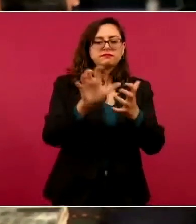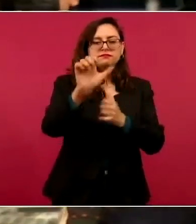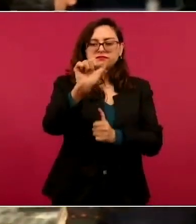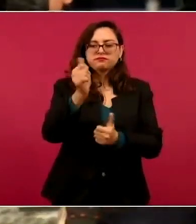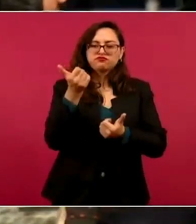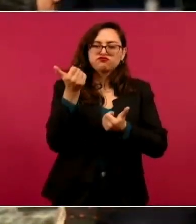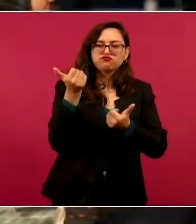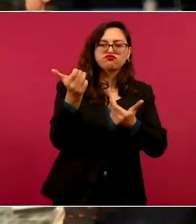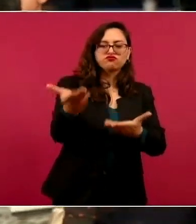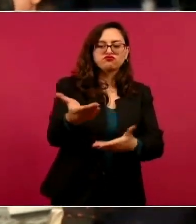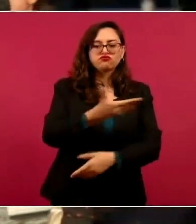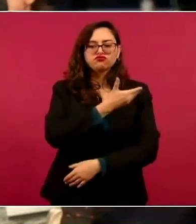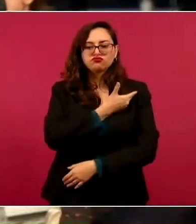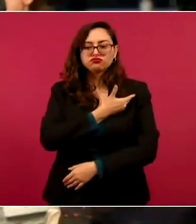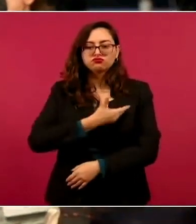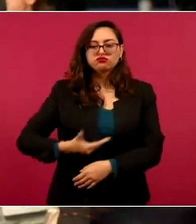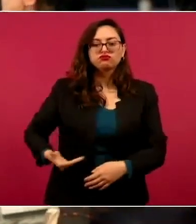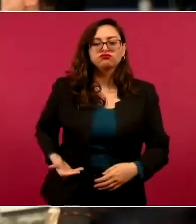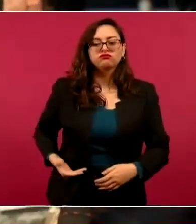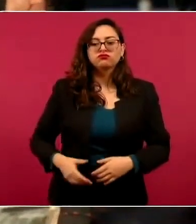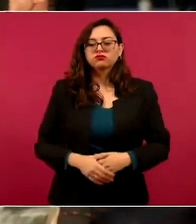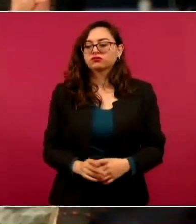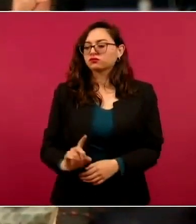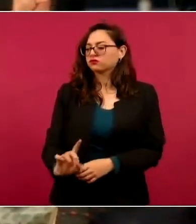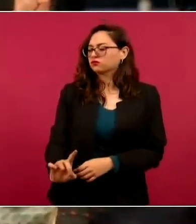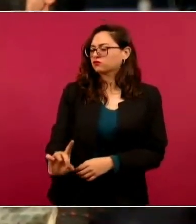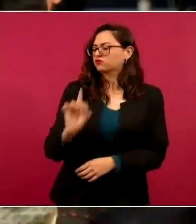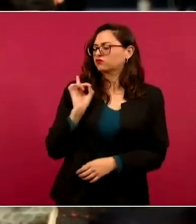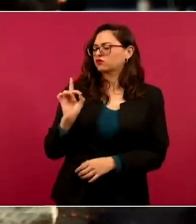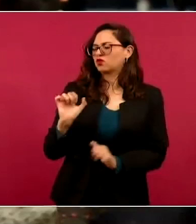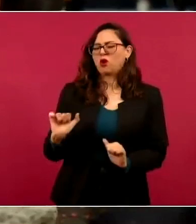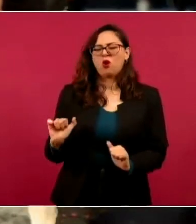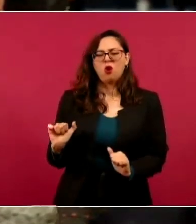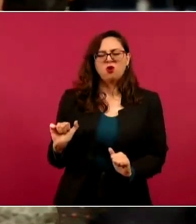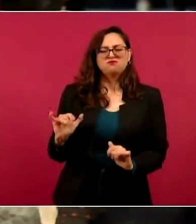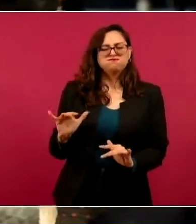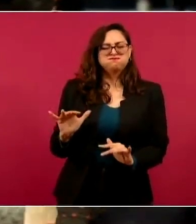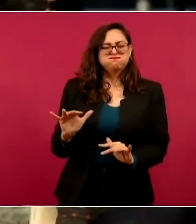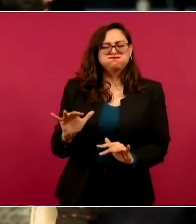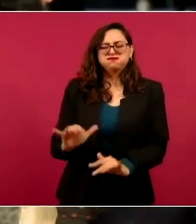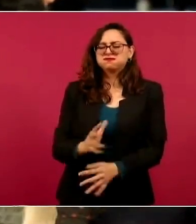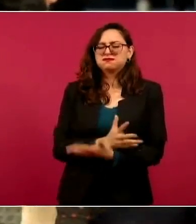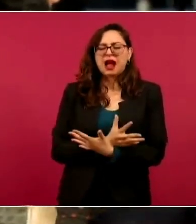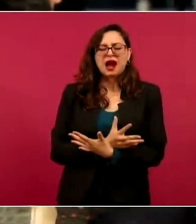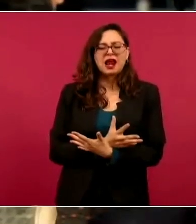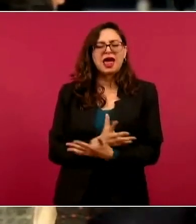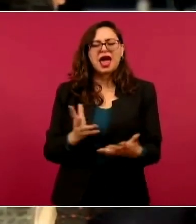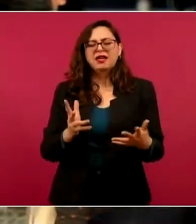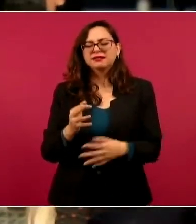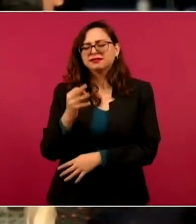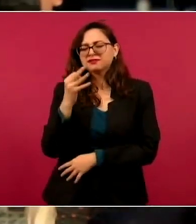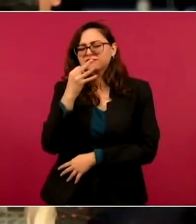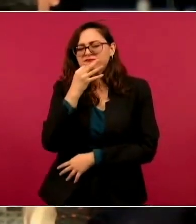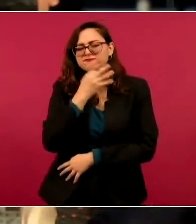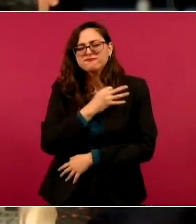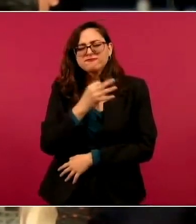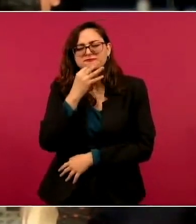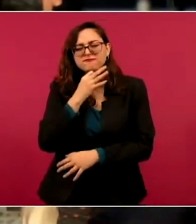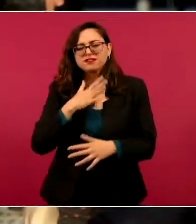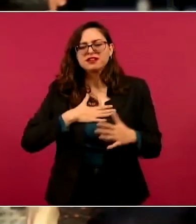evento del domingo 27 que podría catalogarse como una gran fiesta del pueblo, con más de un millón de